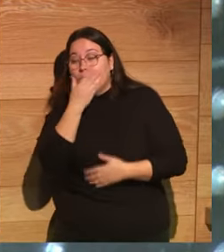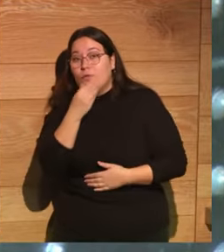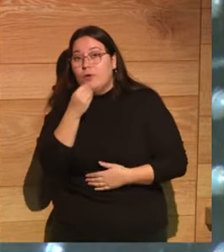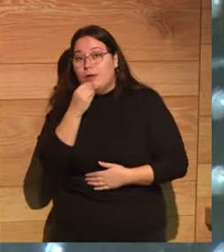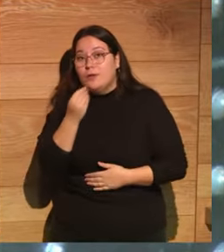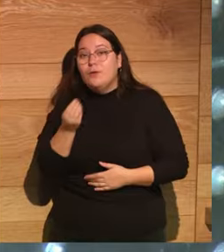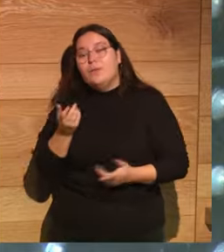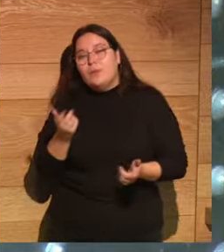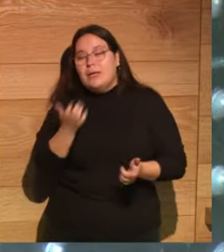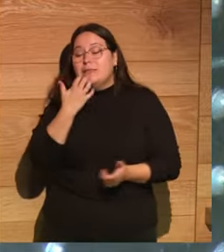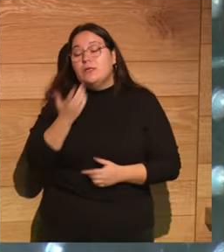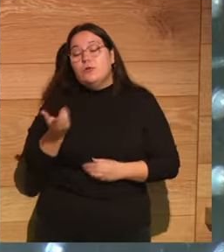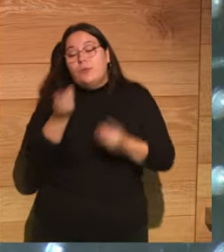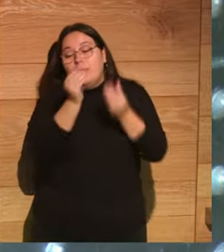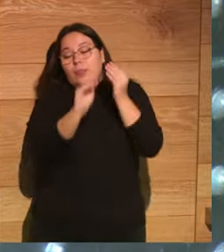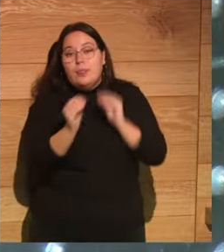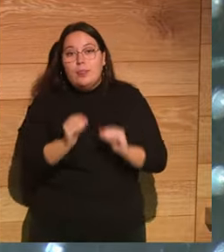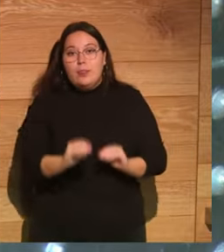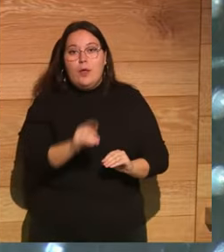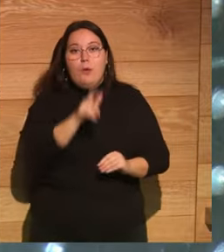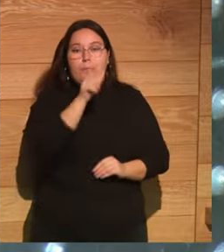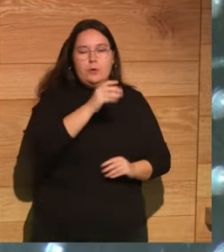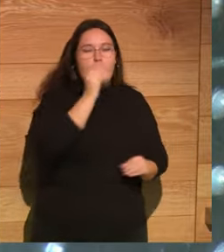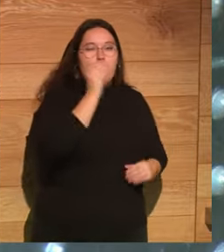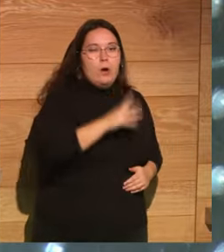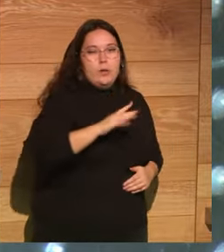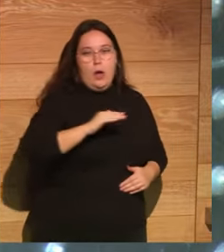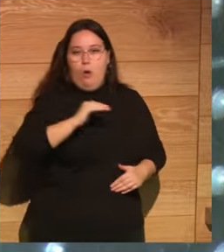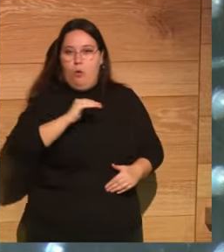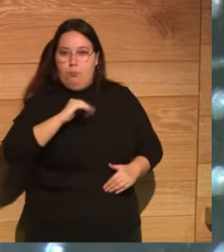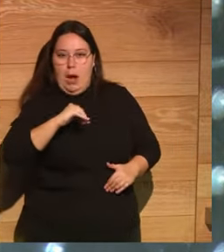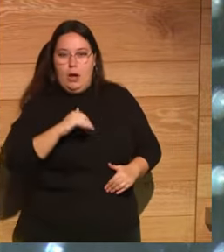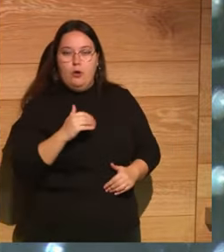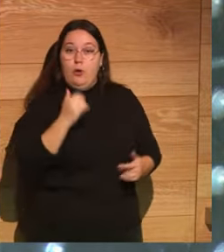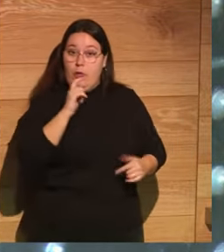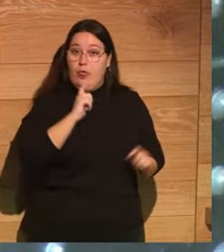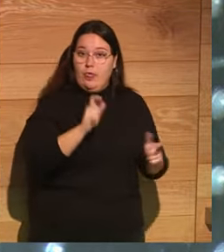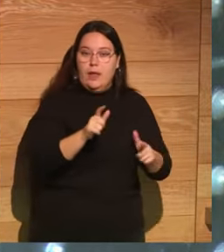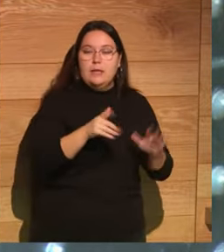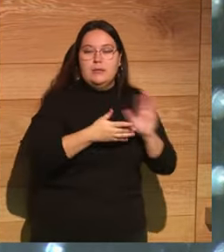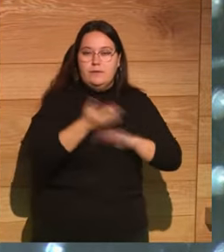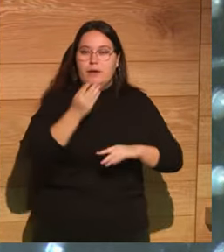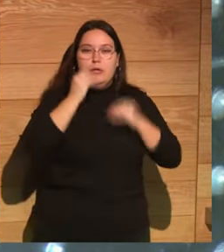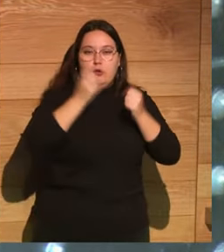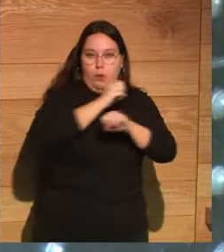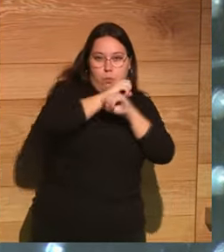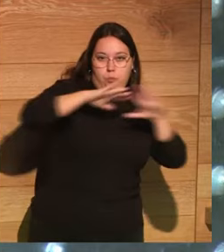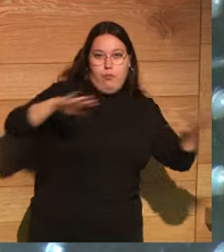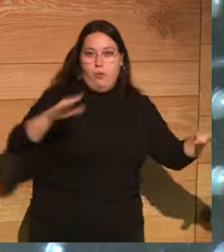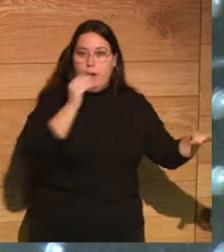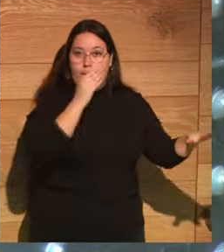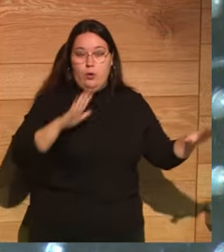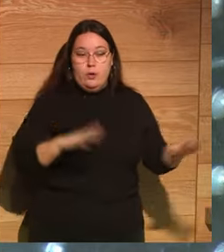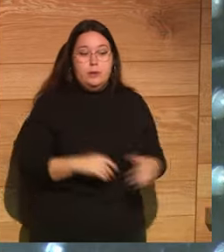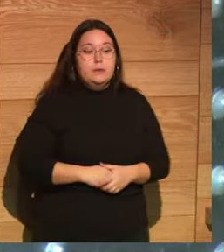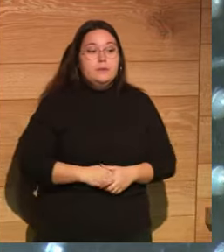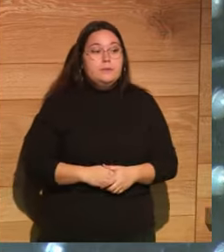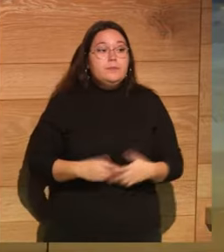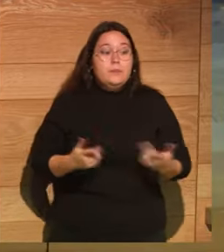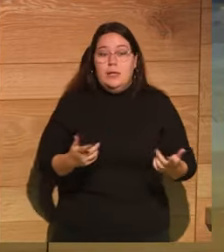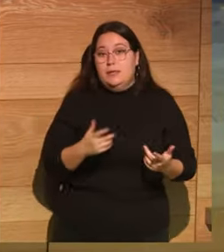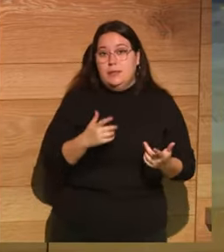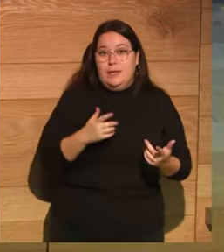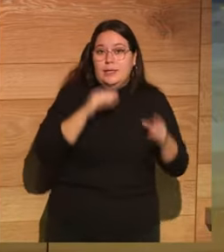bonito, si tú le das un gran villano o un gran héroe, eso tiene mucho poder hasta el día de hoy. Bueno, totalmente. que las historias yo creo que es el artefacto más